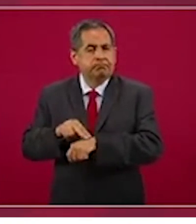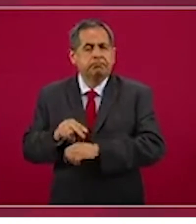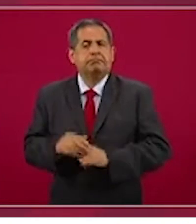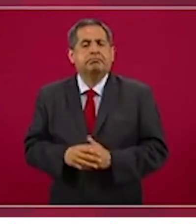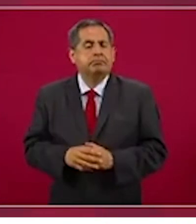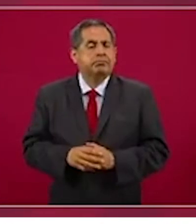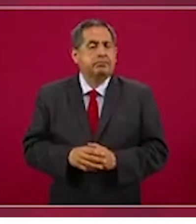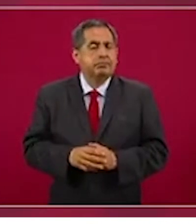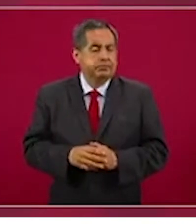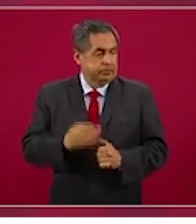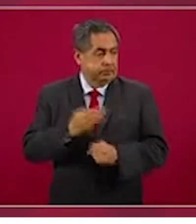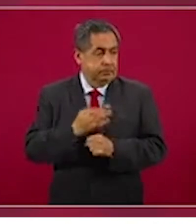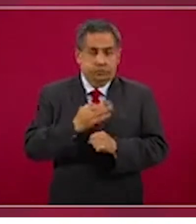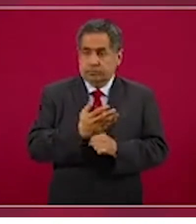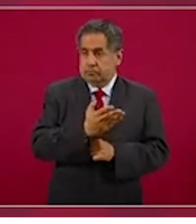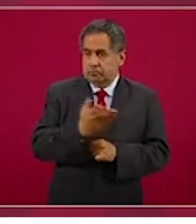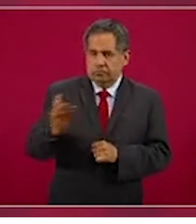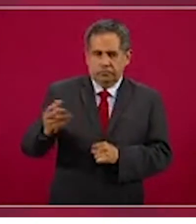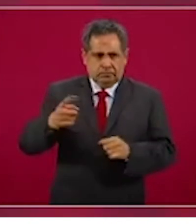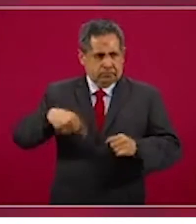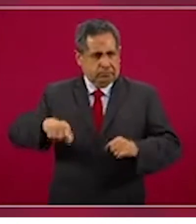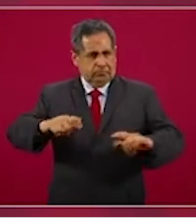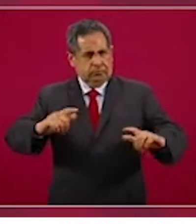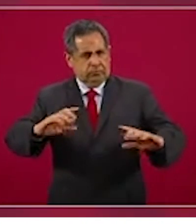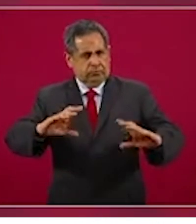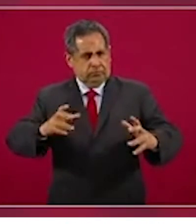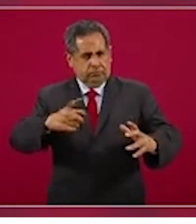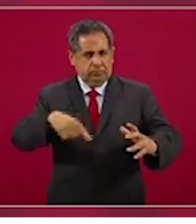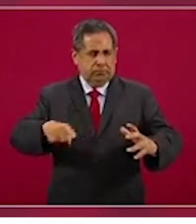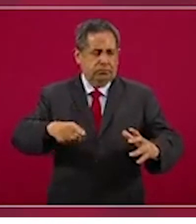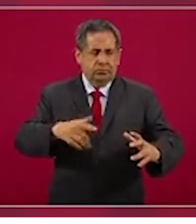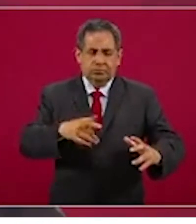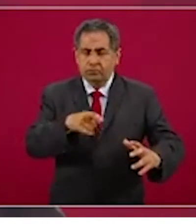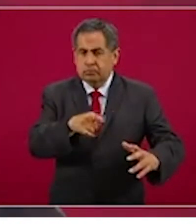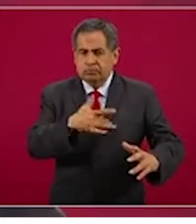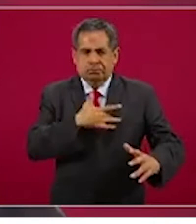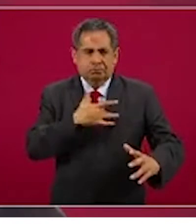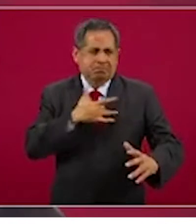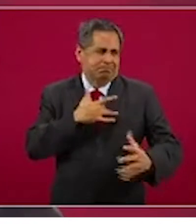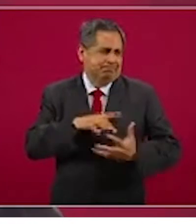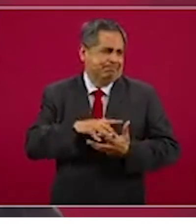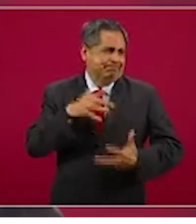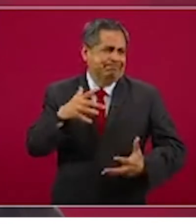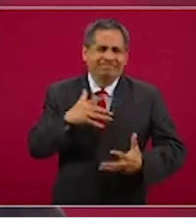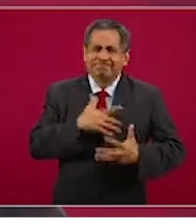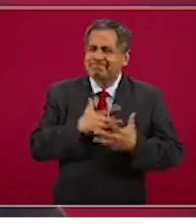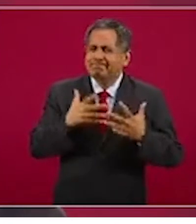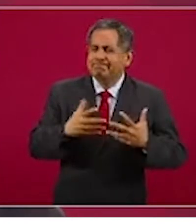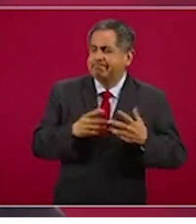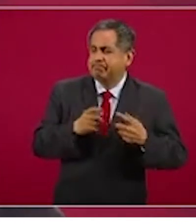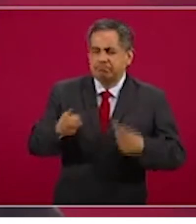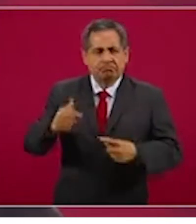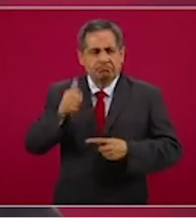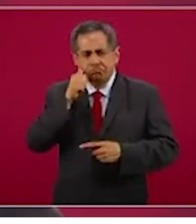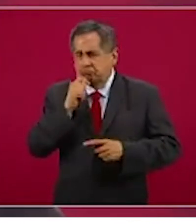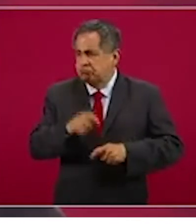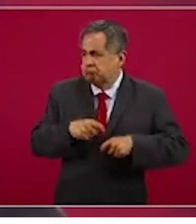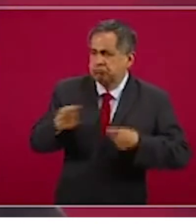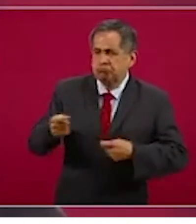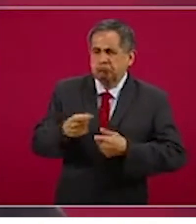a ese gremio generoso que lo da todo en el aquí y el ahora.